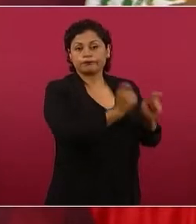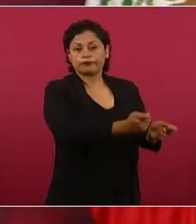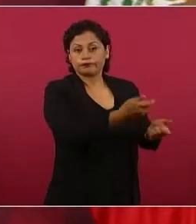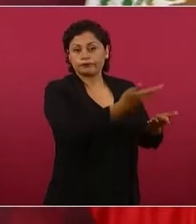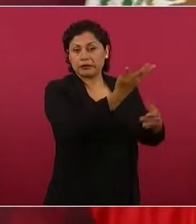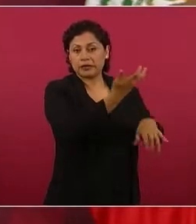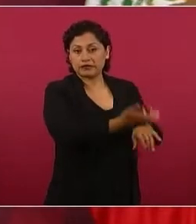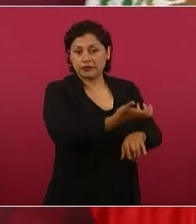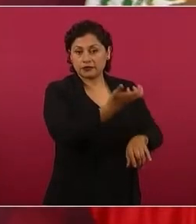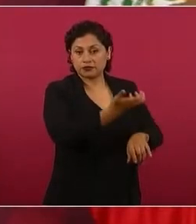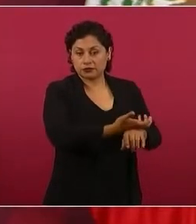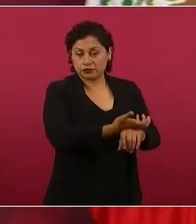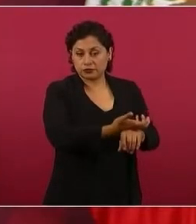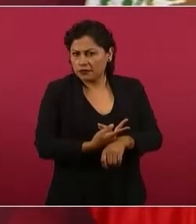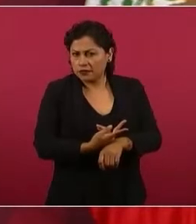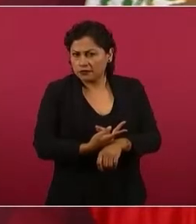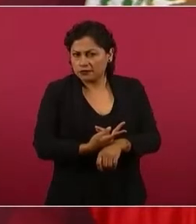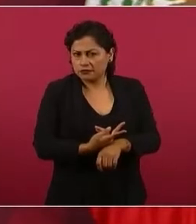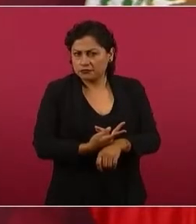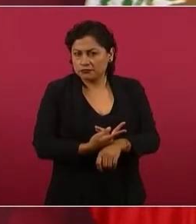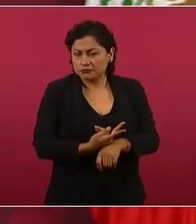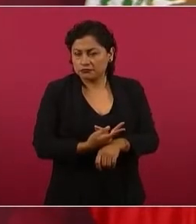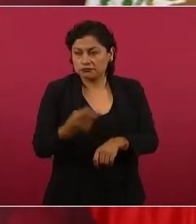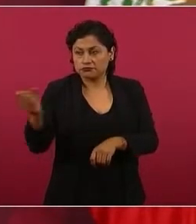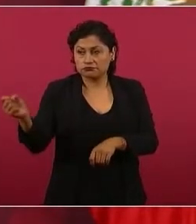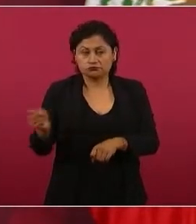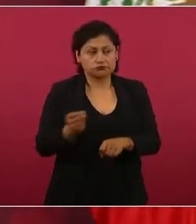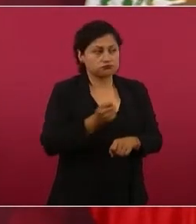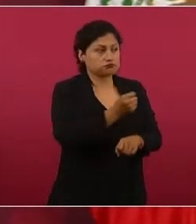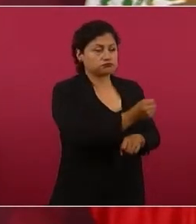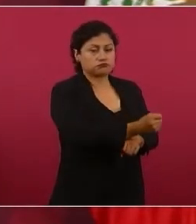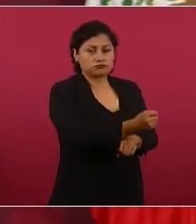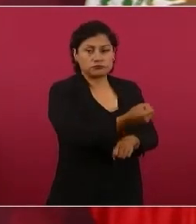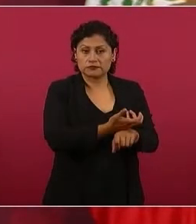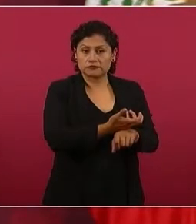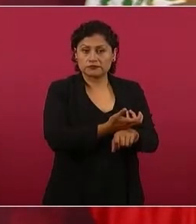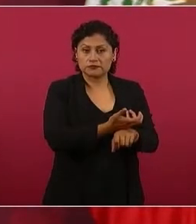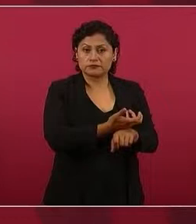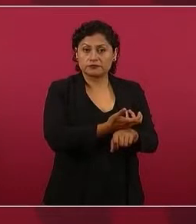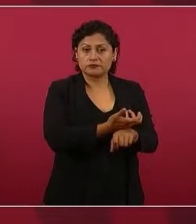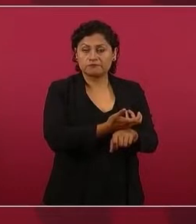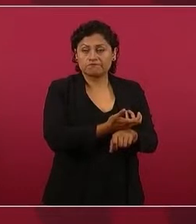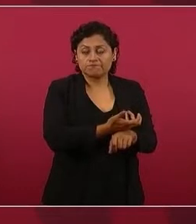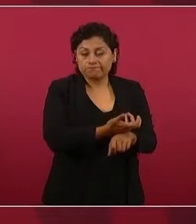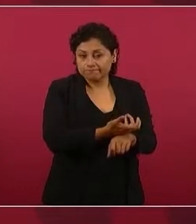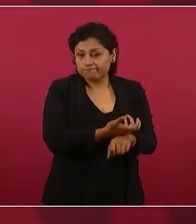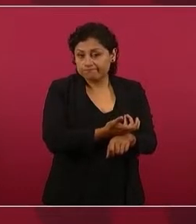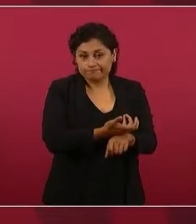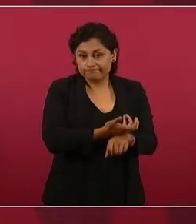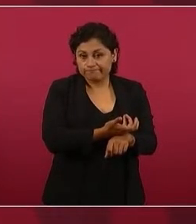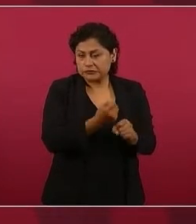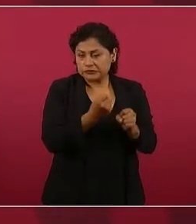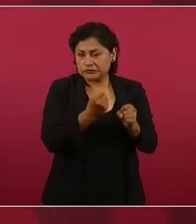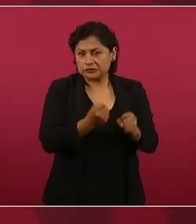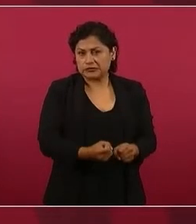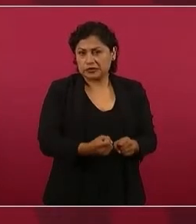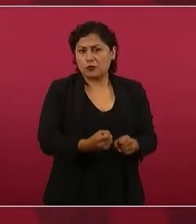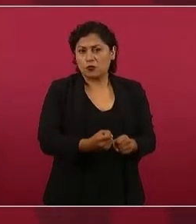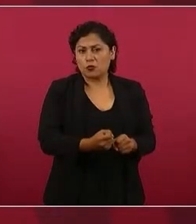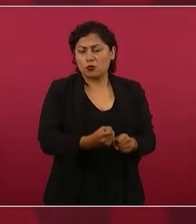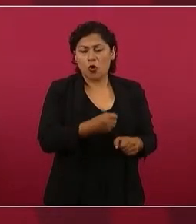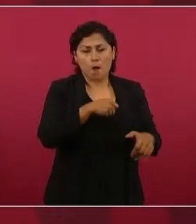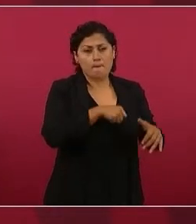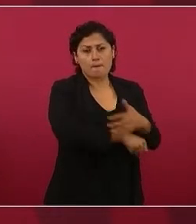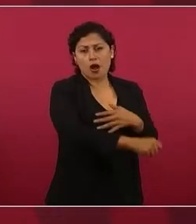a vivir de por vida o estar de por vida en la